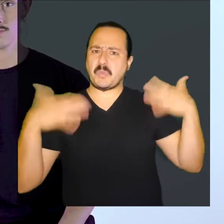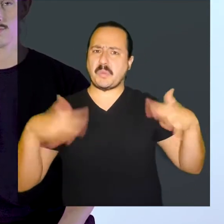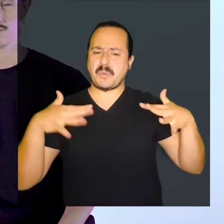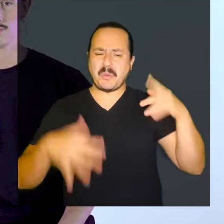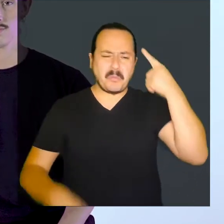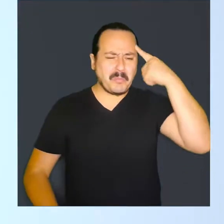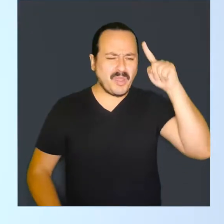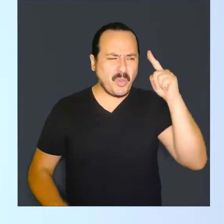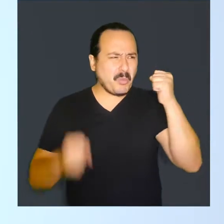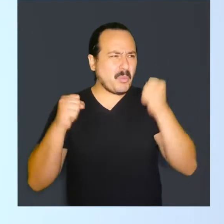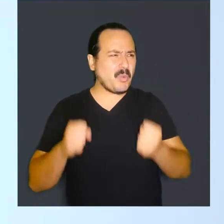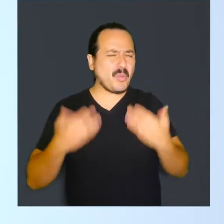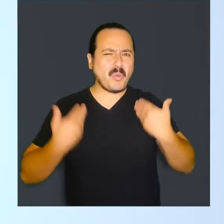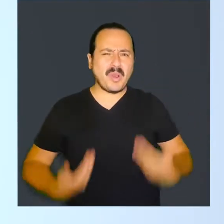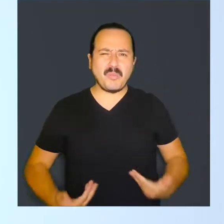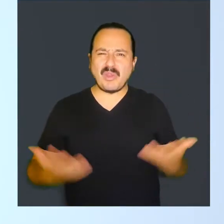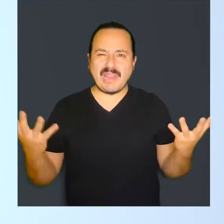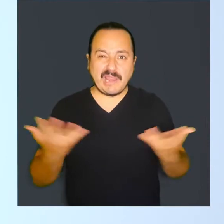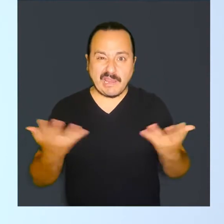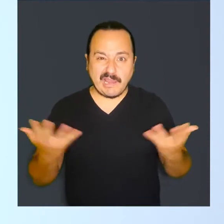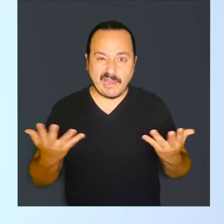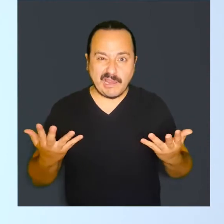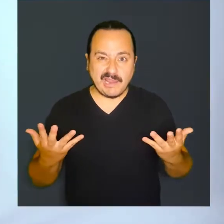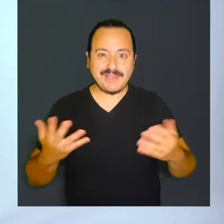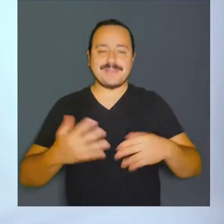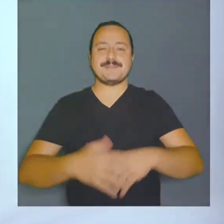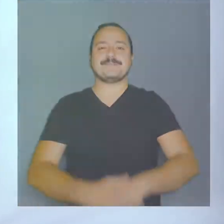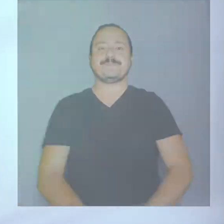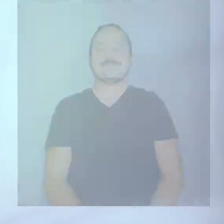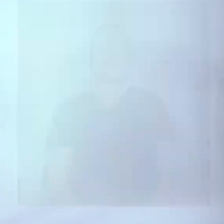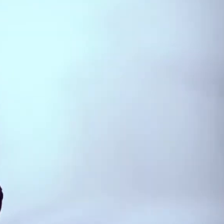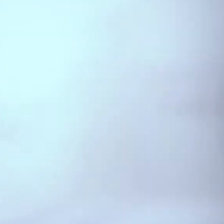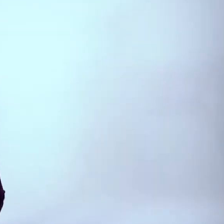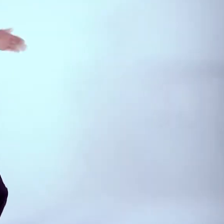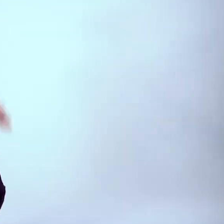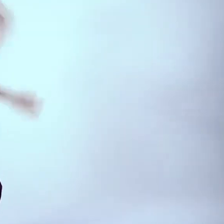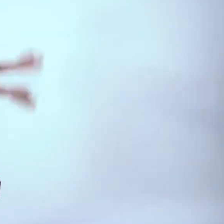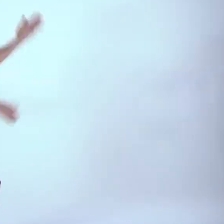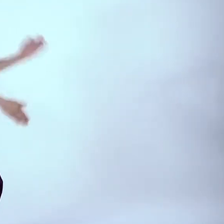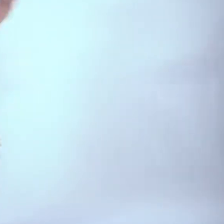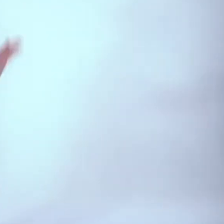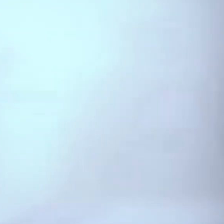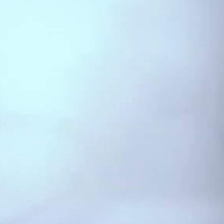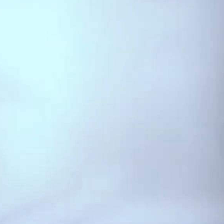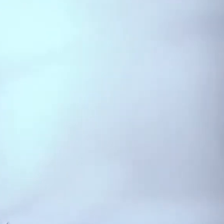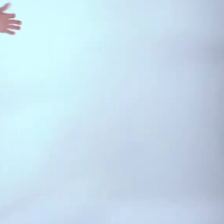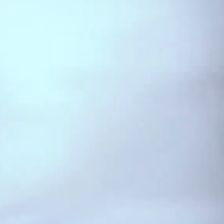que el cuerpo tiene es todo un desafío ¿Pero qué podemos hacer con nuestro cuerpo? Música